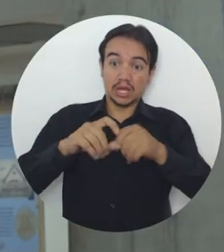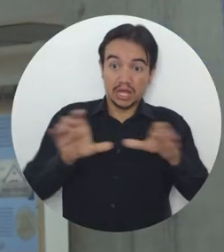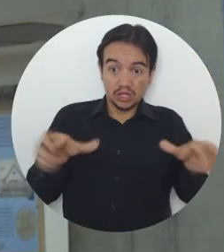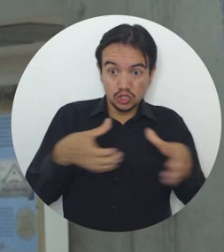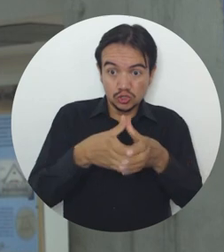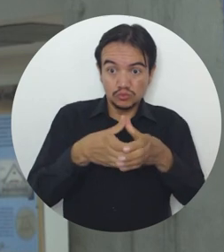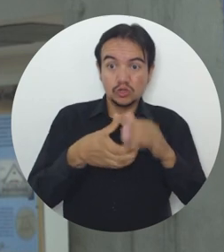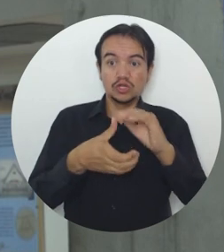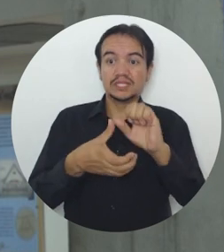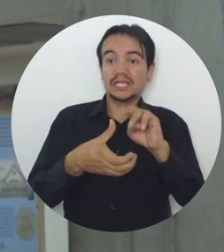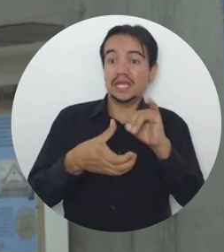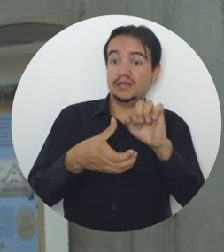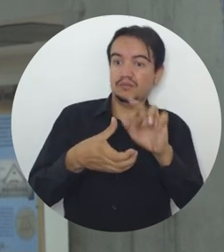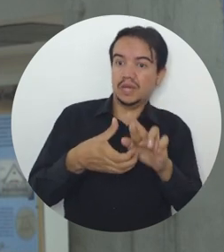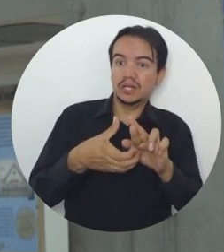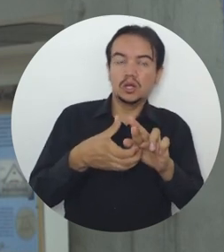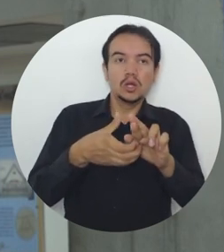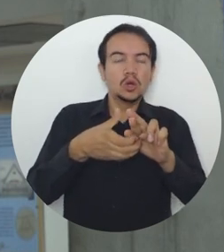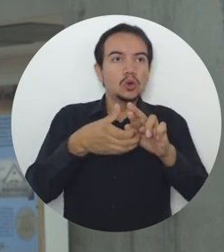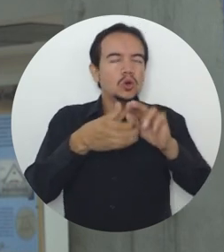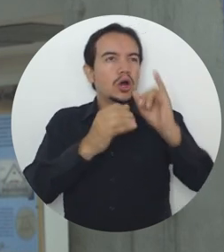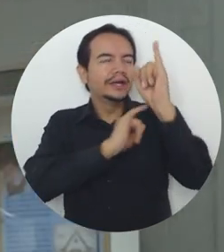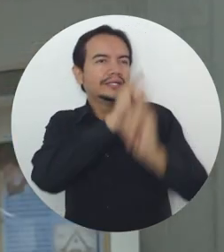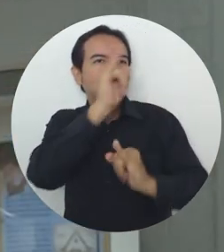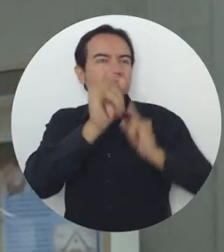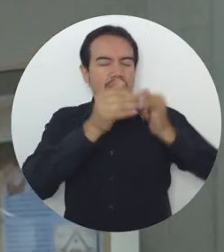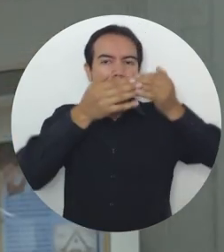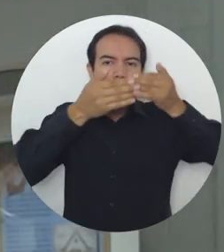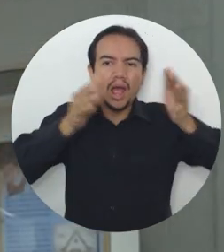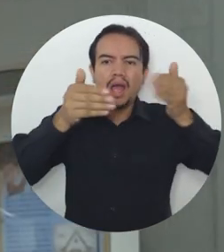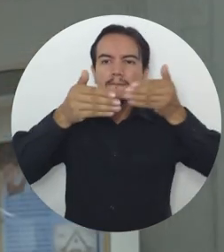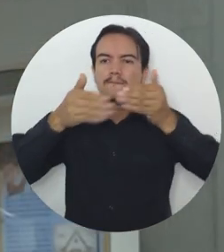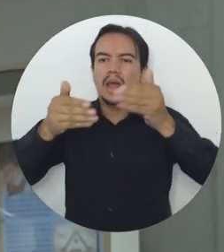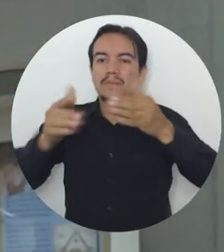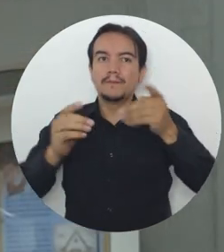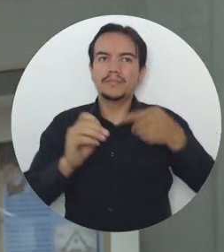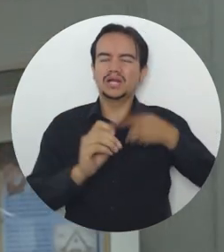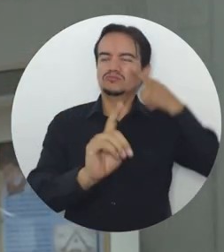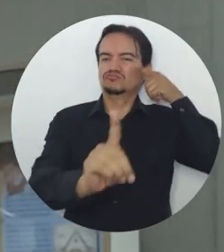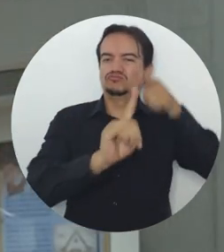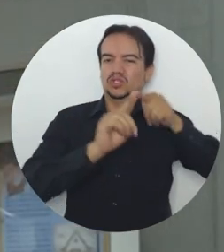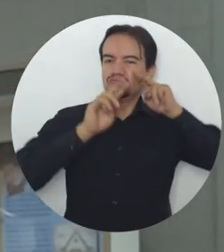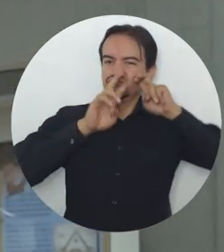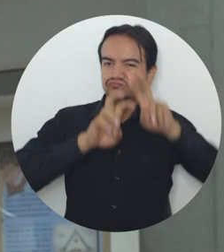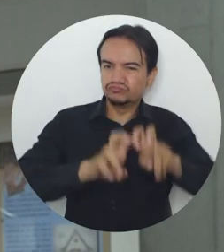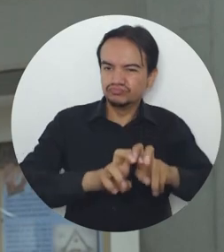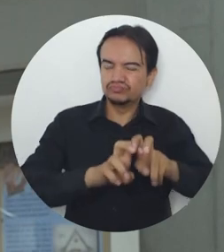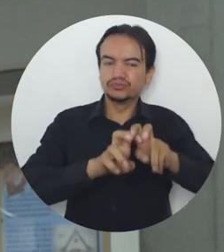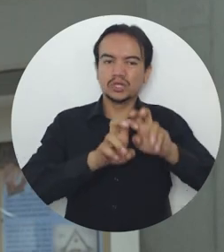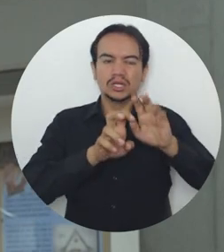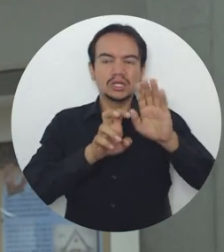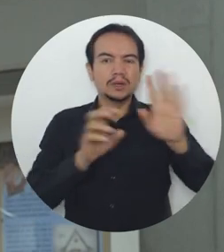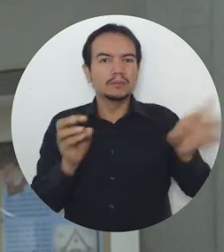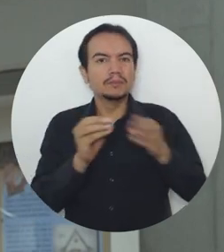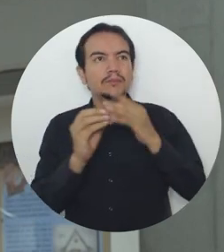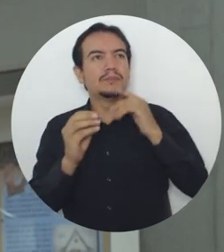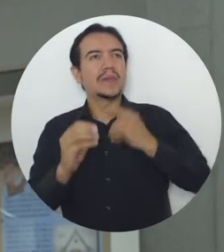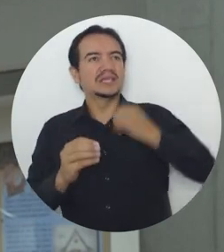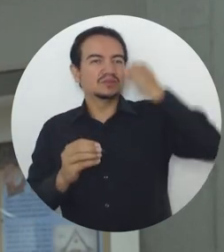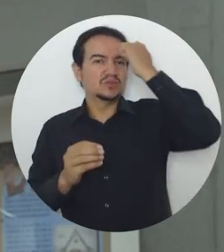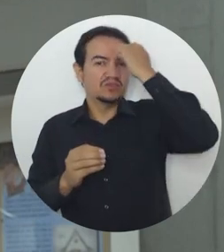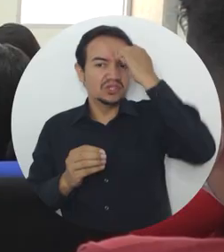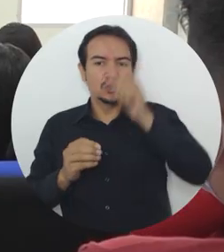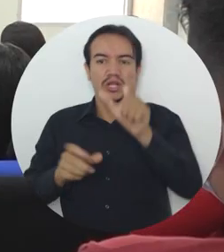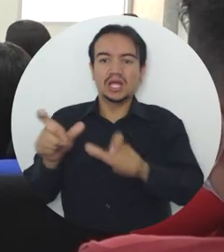posibilidades a nivel internacional en el desarrollo de la investigación, en la movilidad de estudiantes y